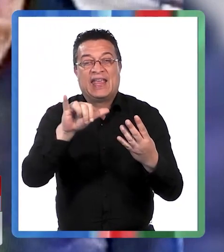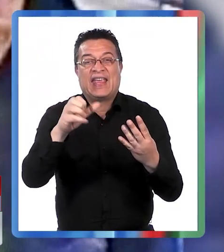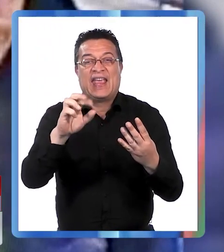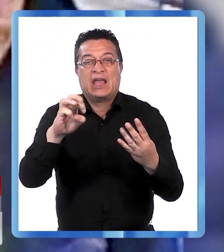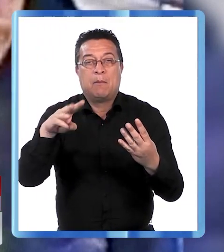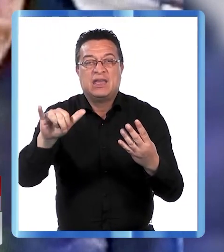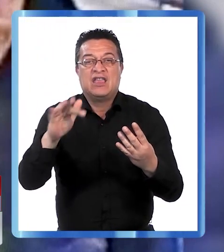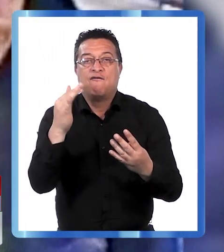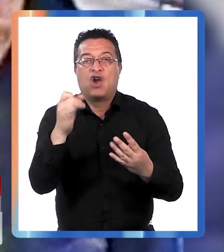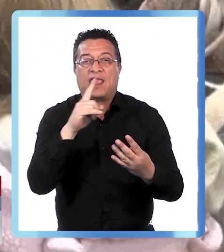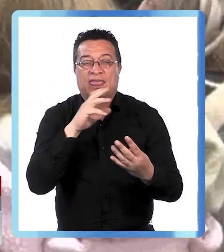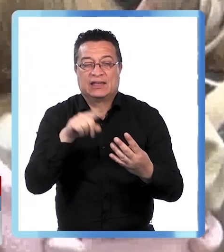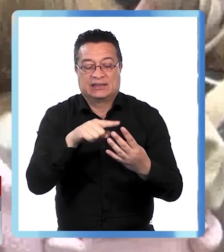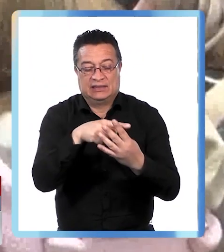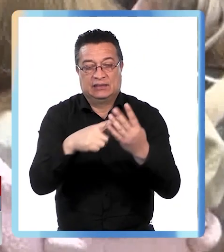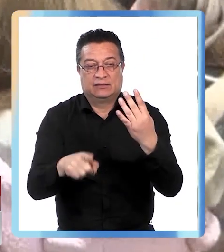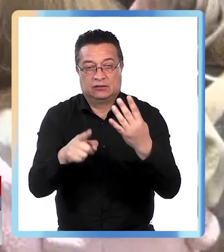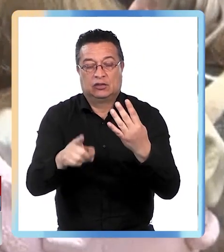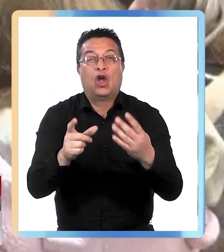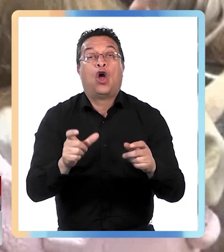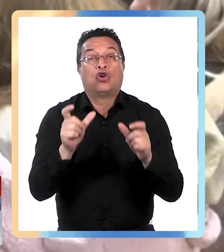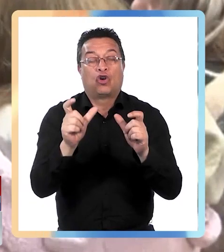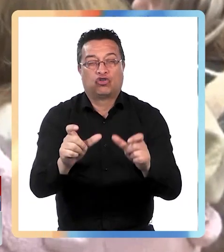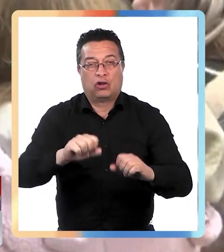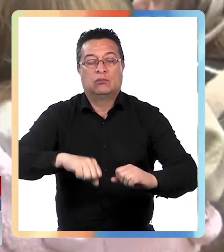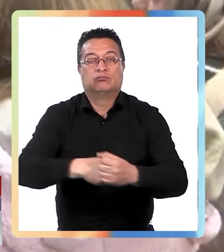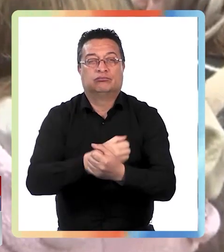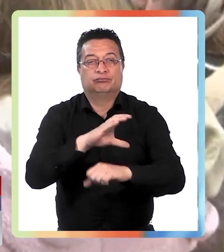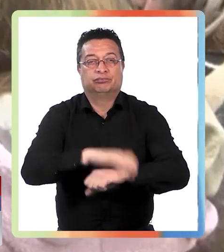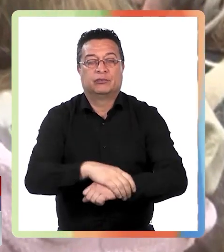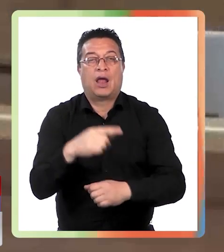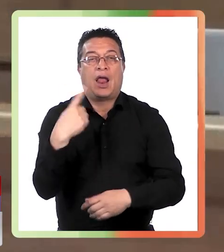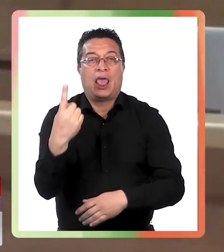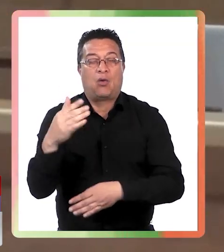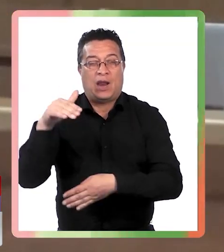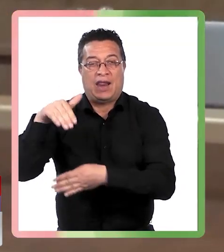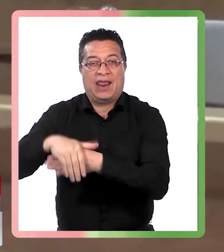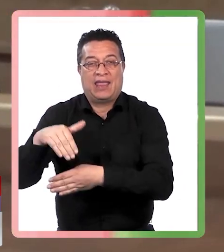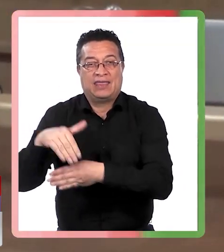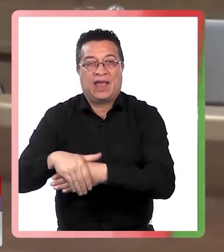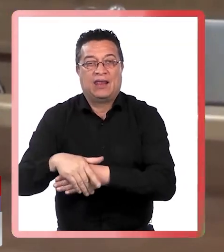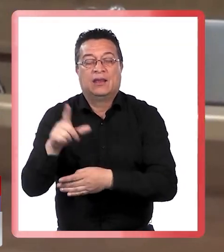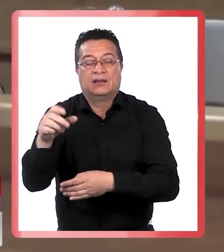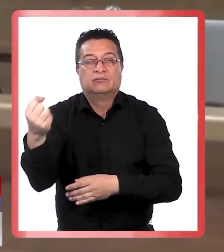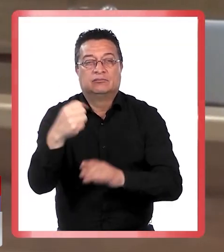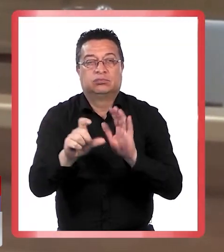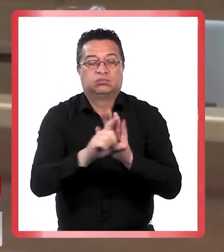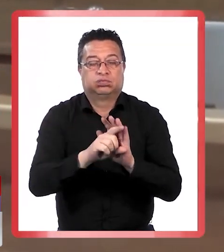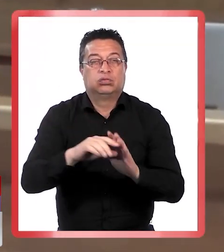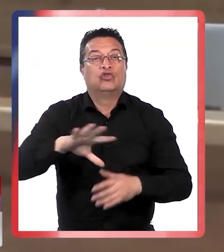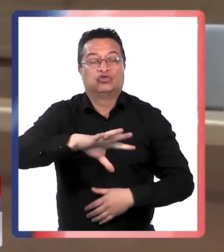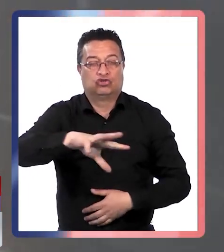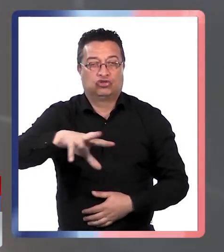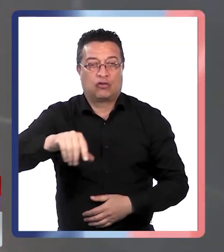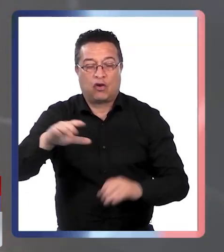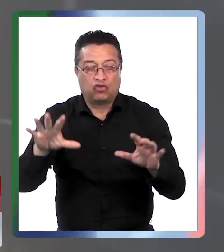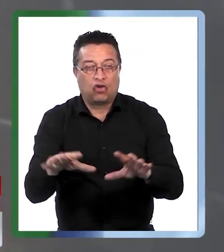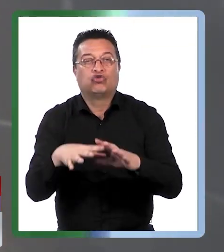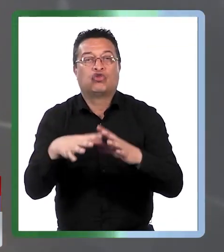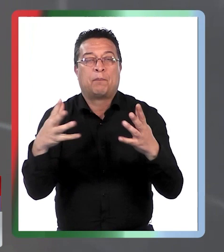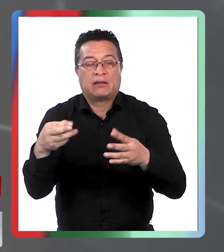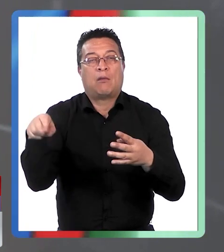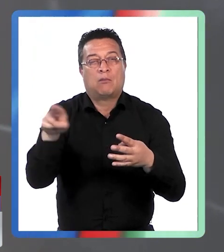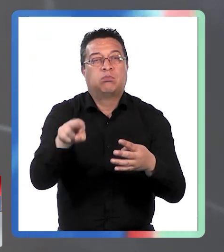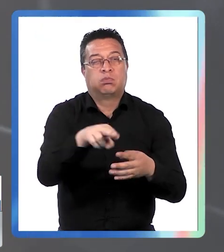y Jeremy Fuentes quienes pasaron a control de detención pasadas las 1 de la tarde por los delitos de hurto y